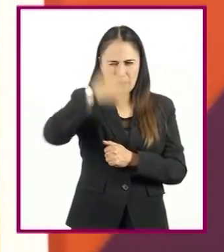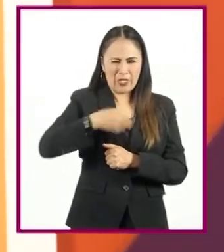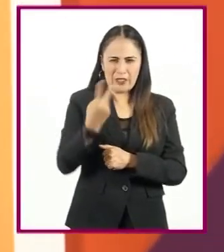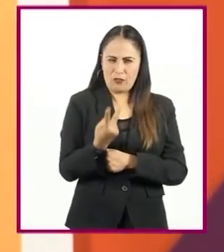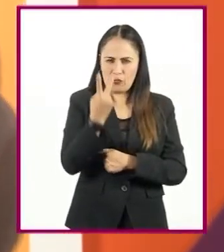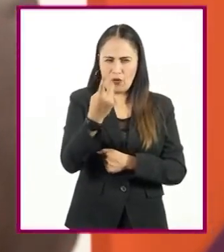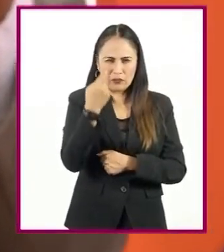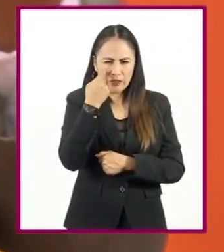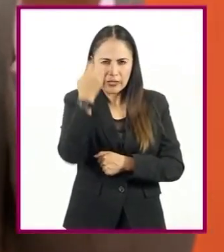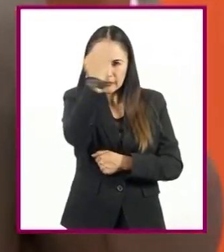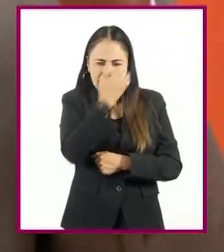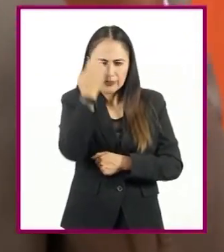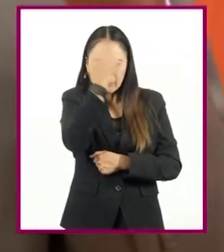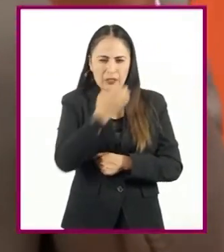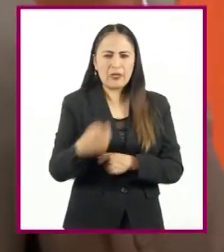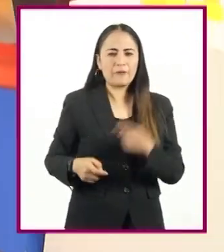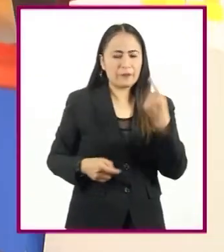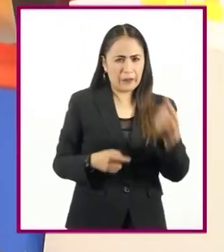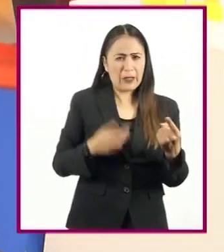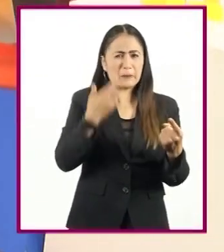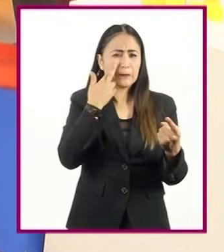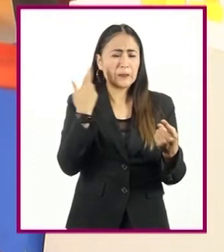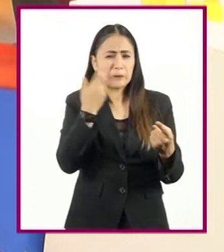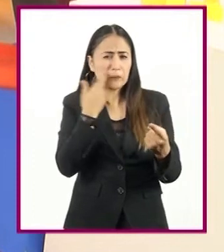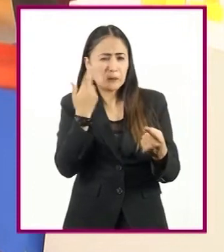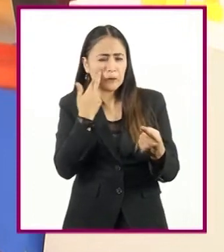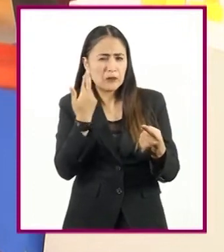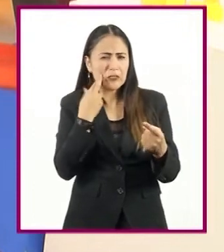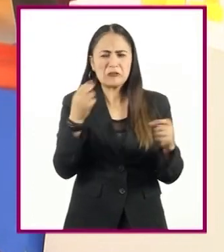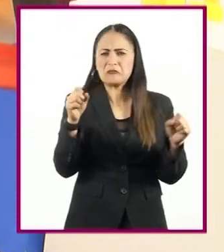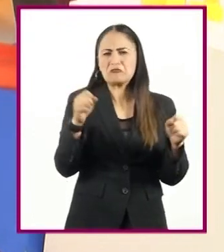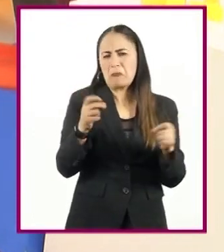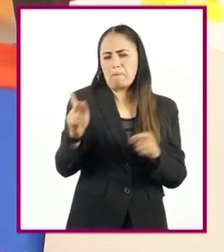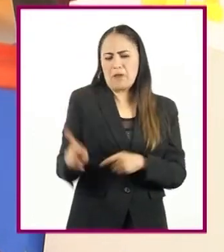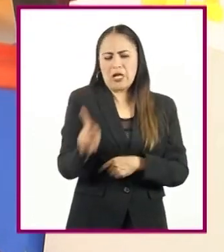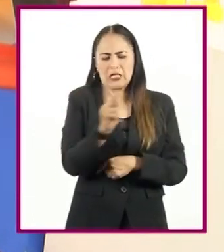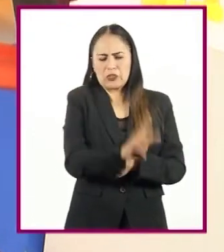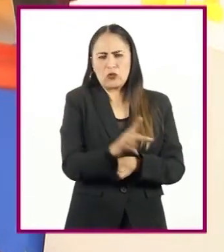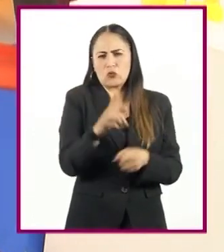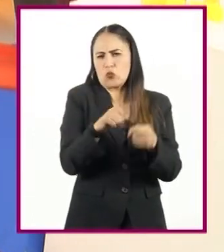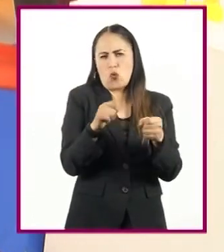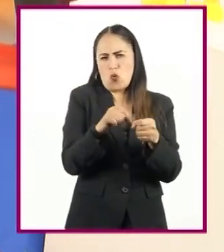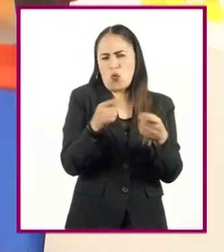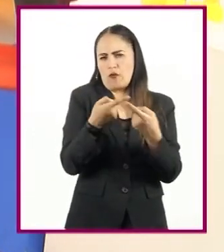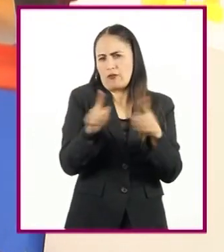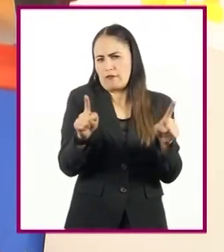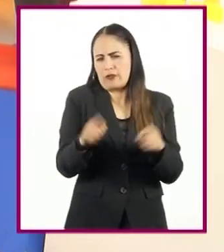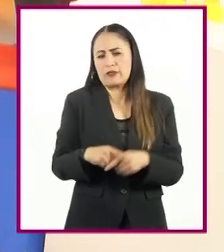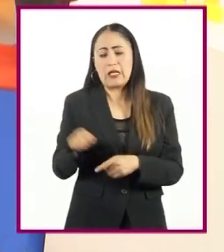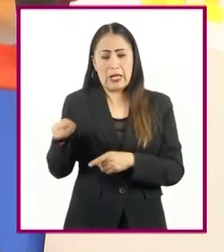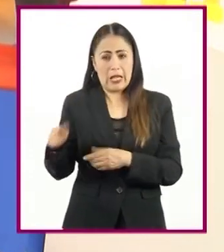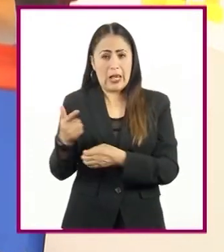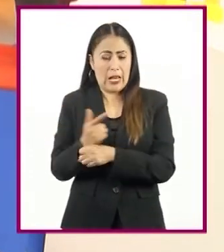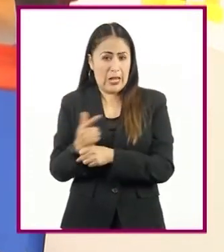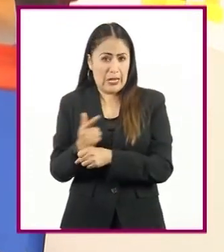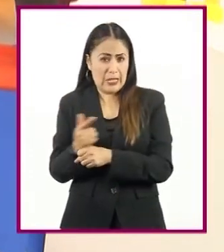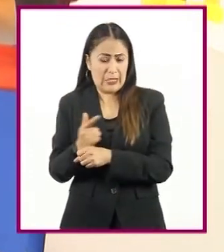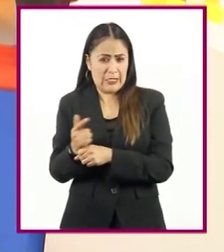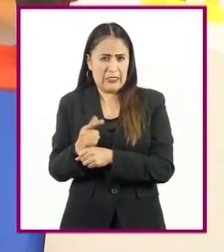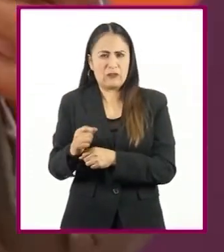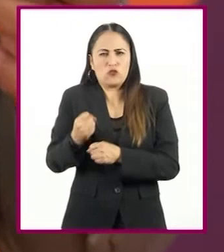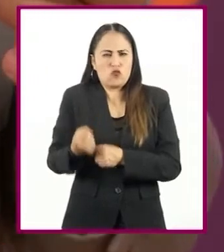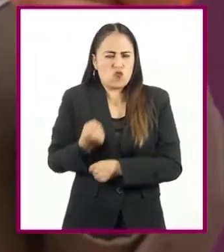Estos pequeños ratones son casi iguales, solo su pelaje los distingue. Mencionaremos que el color gris es una característica